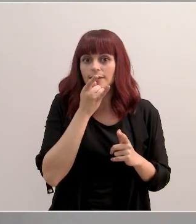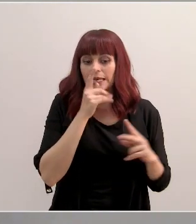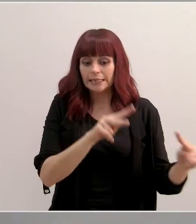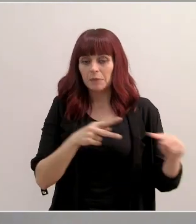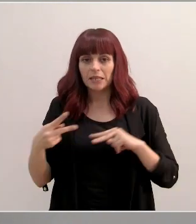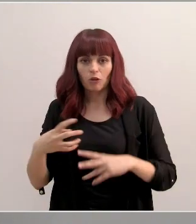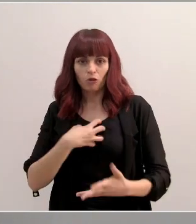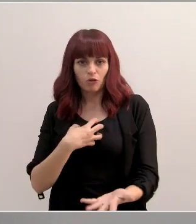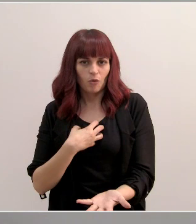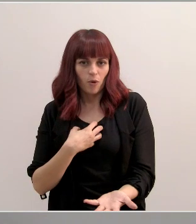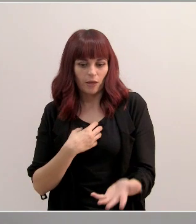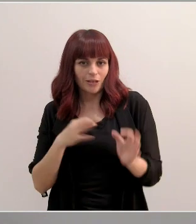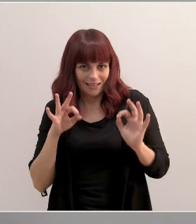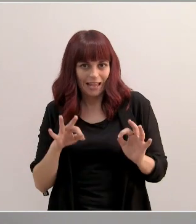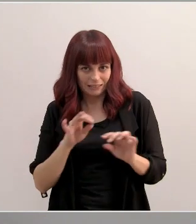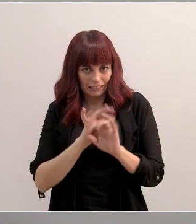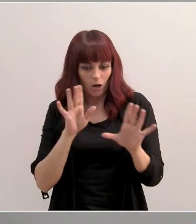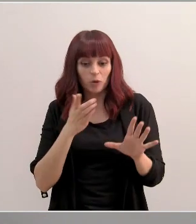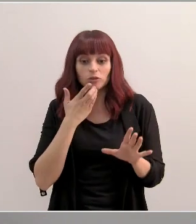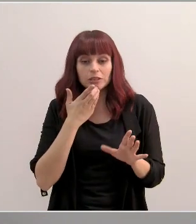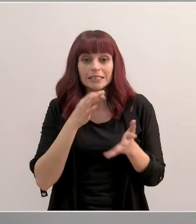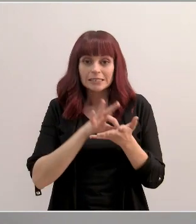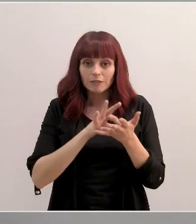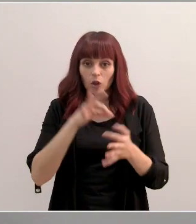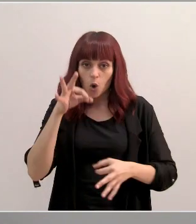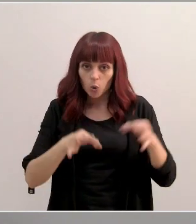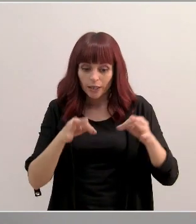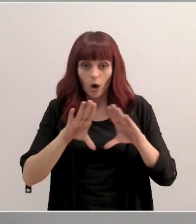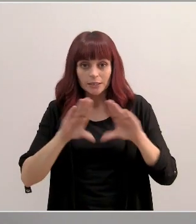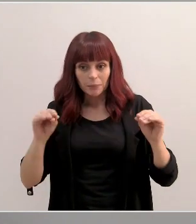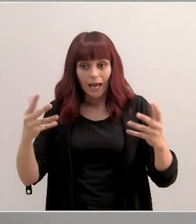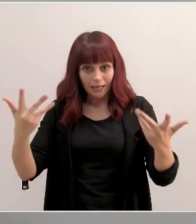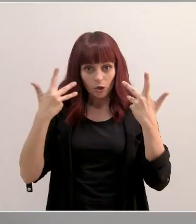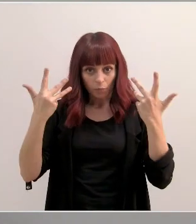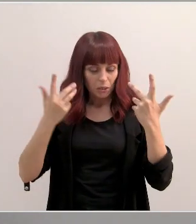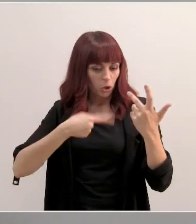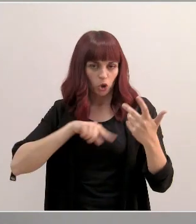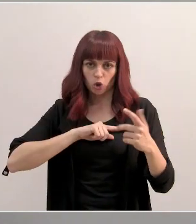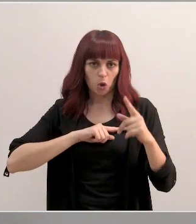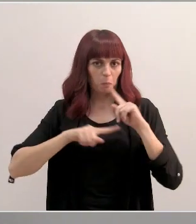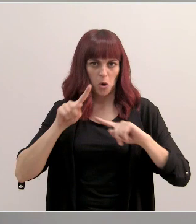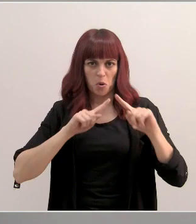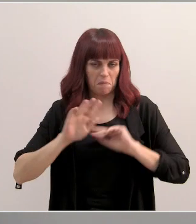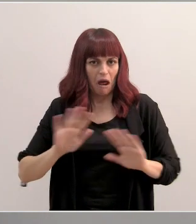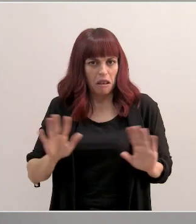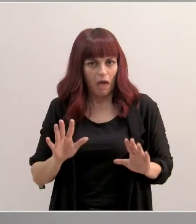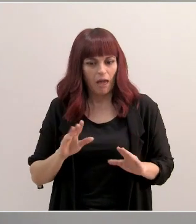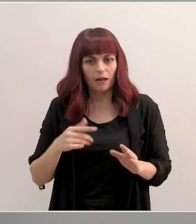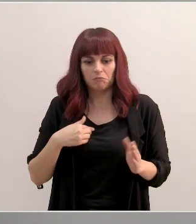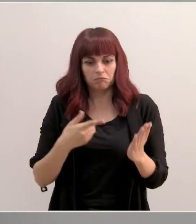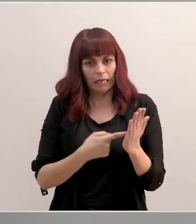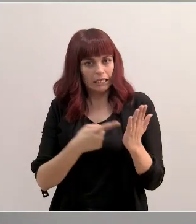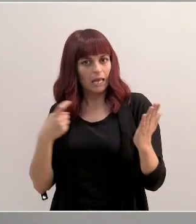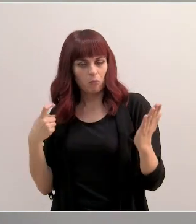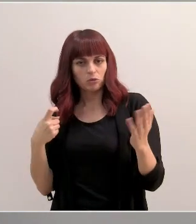Pero si así lo recomendaran o lo informaran los servicios jurídicos de la Asamblea, pues nosotros no tendríamos, por supuesto, ningún inconveniente en retirarlo,